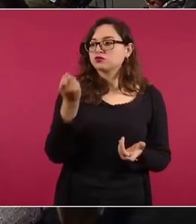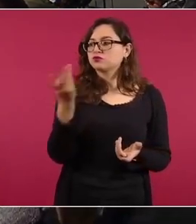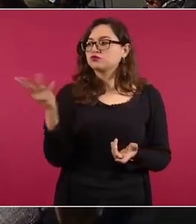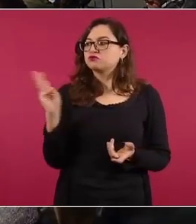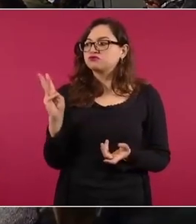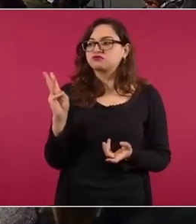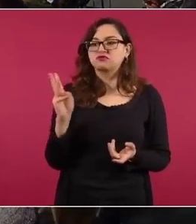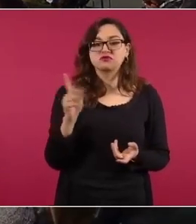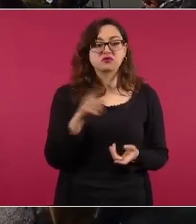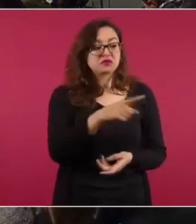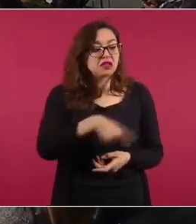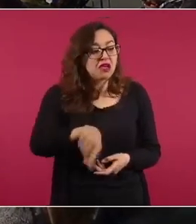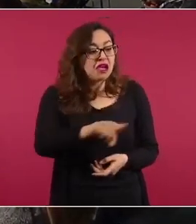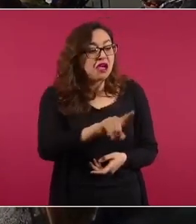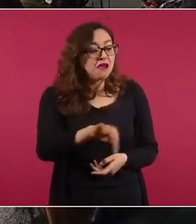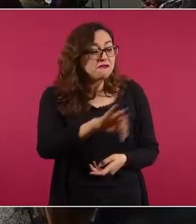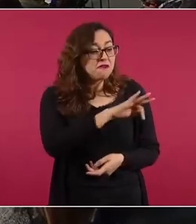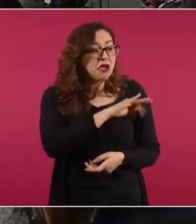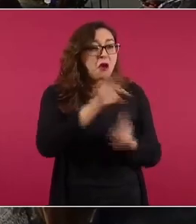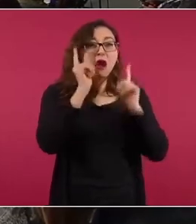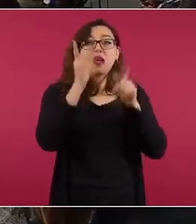esperanza porque el fraude